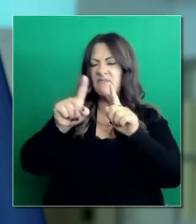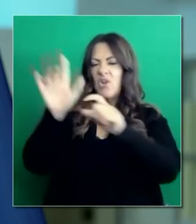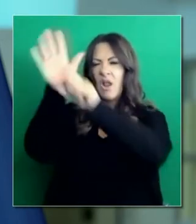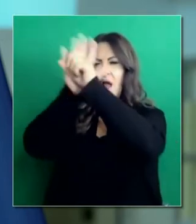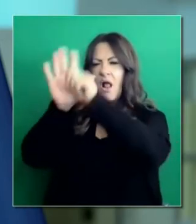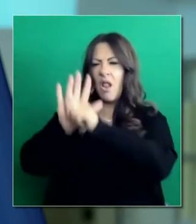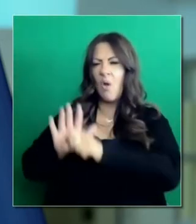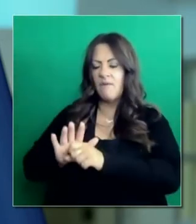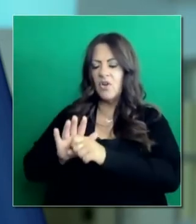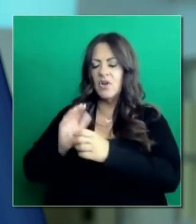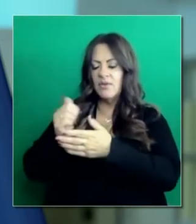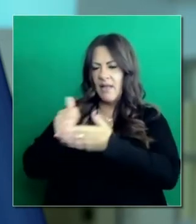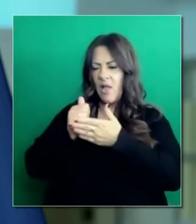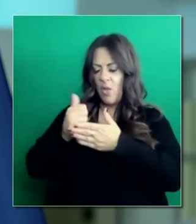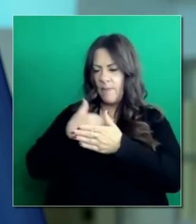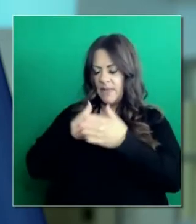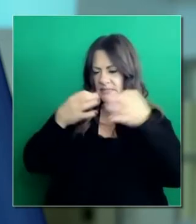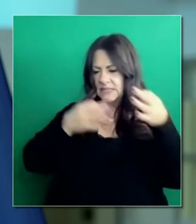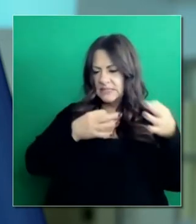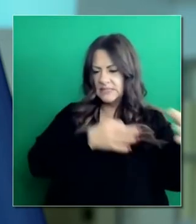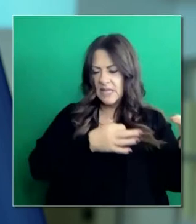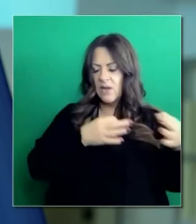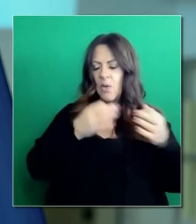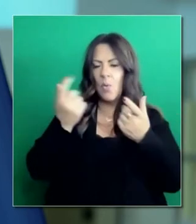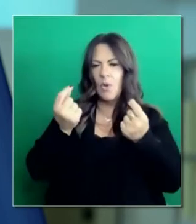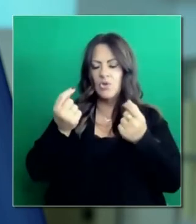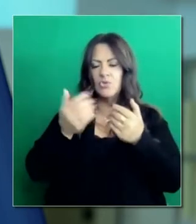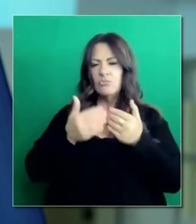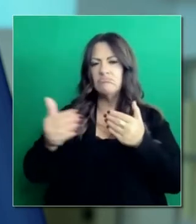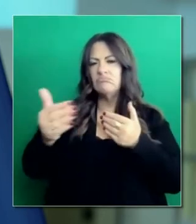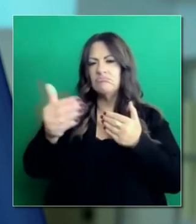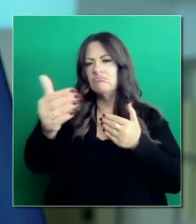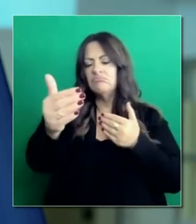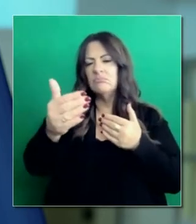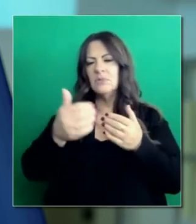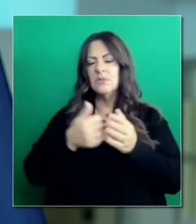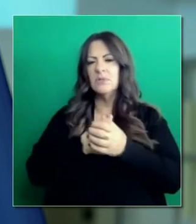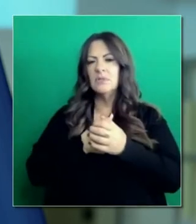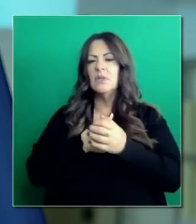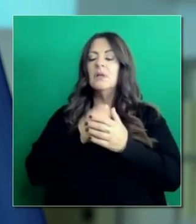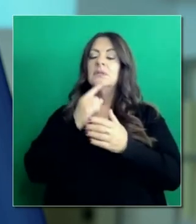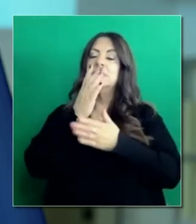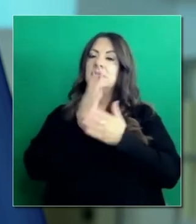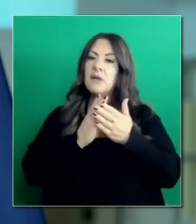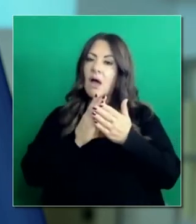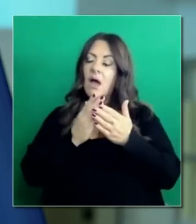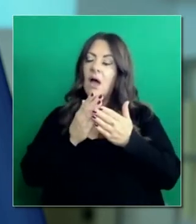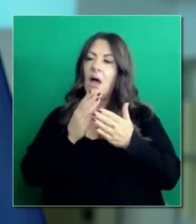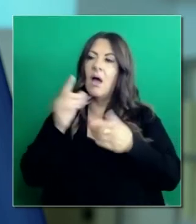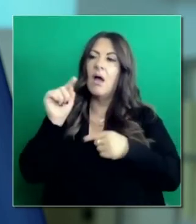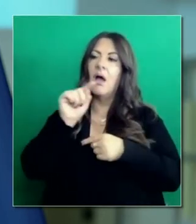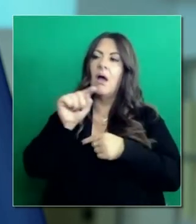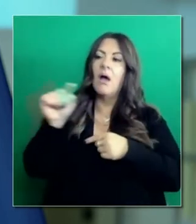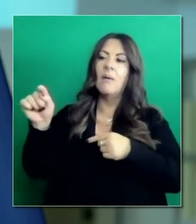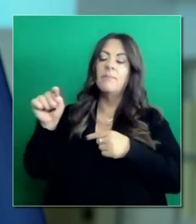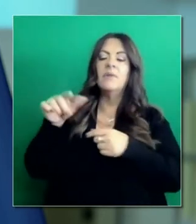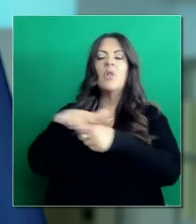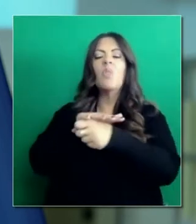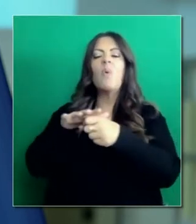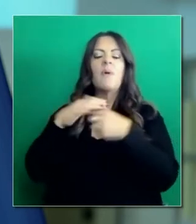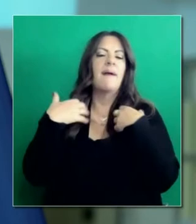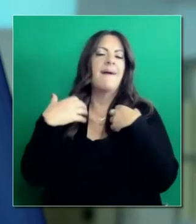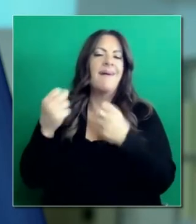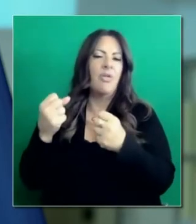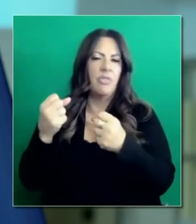poder resolver ciertas ambigüedades. Y con eso lo que quiero decir es esto. Ha habido preocupaciones que algunos han dicho como